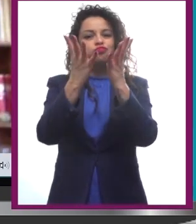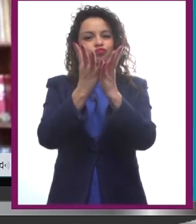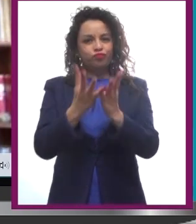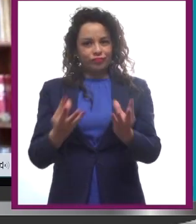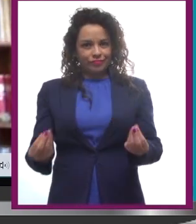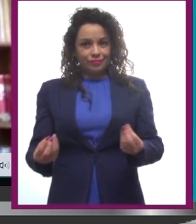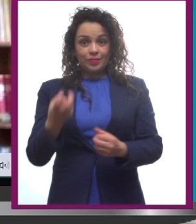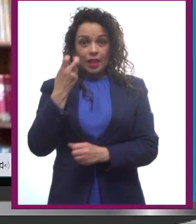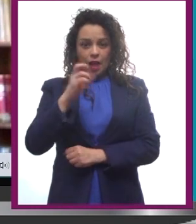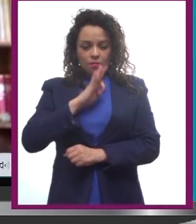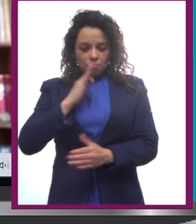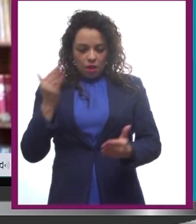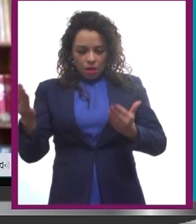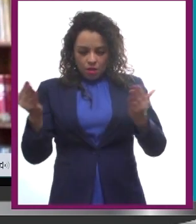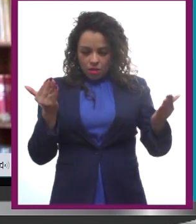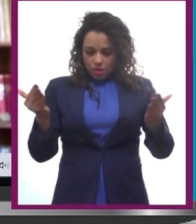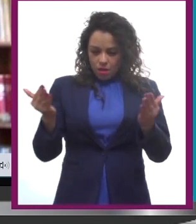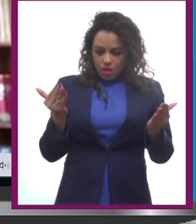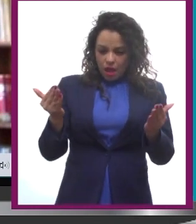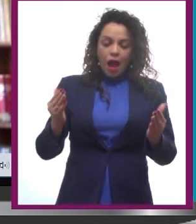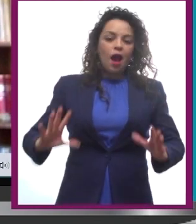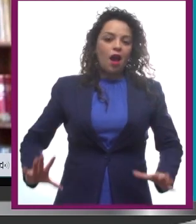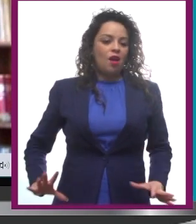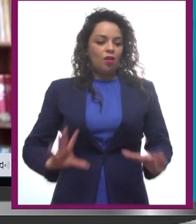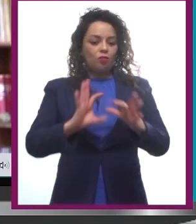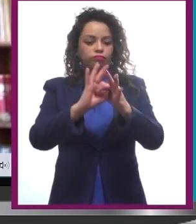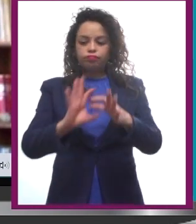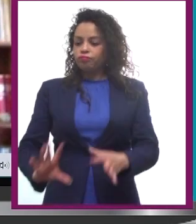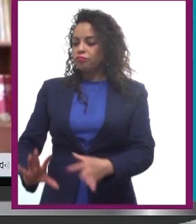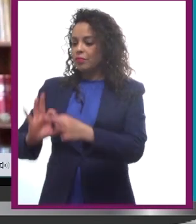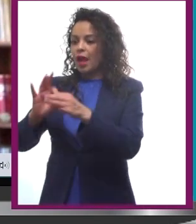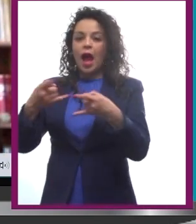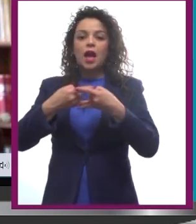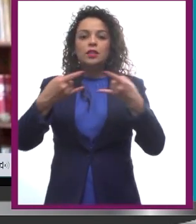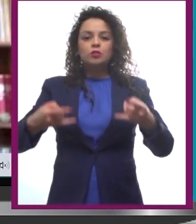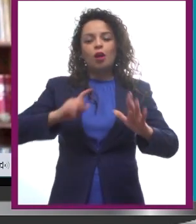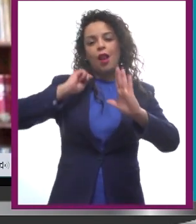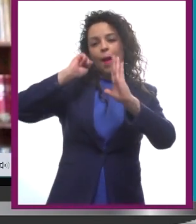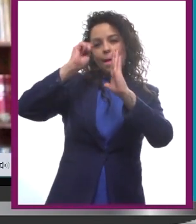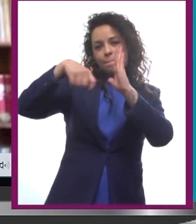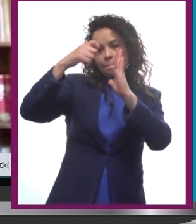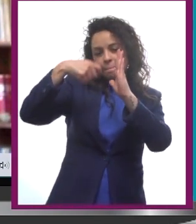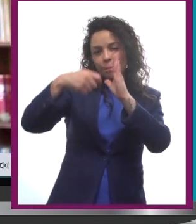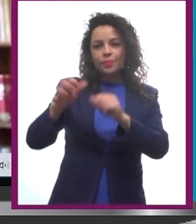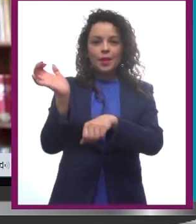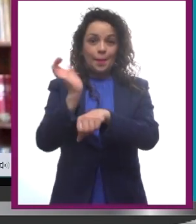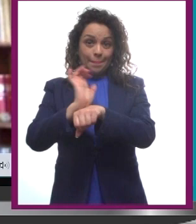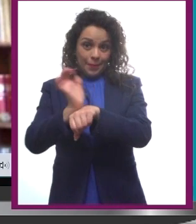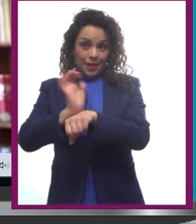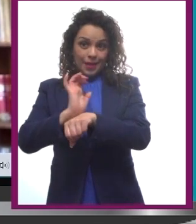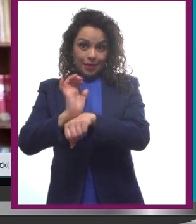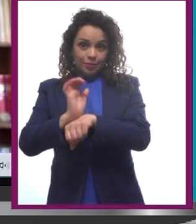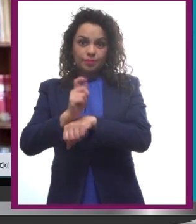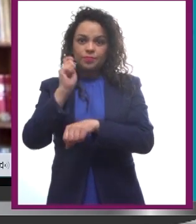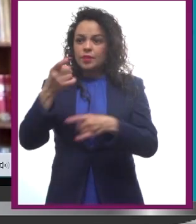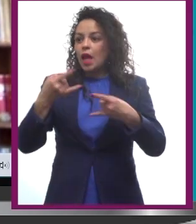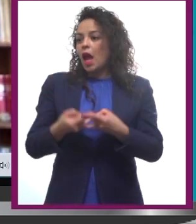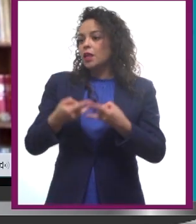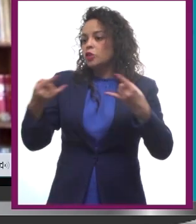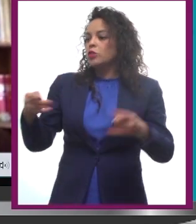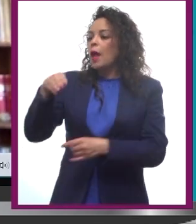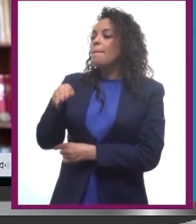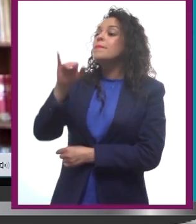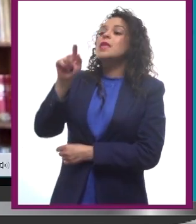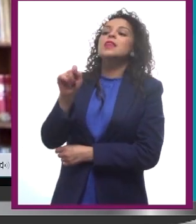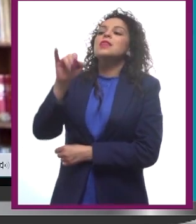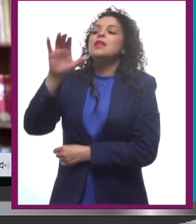equiparar una historia, una película que te van a contar en el cine, con lo que es una historia mítica. Si uno se pone a